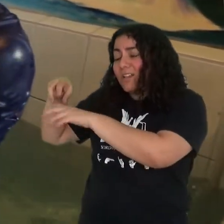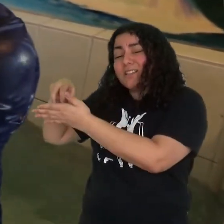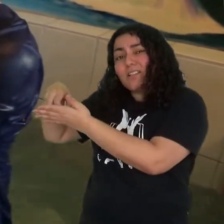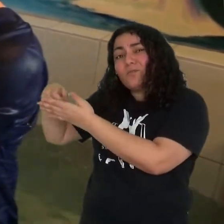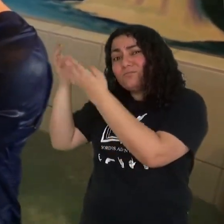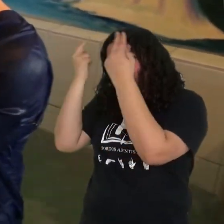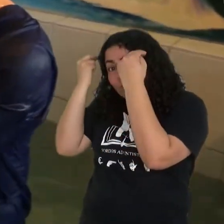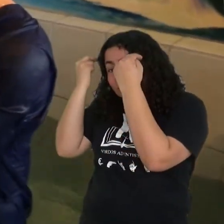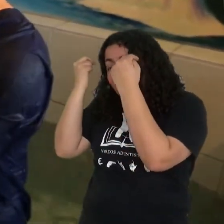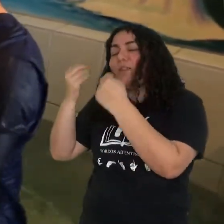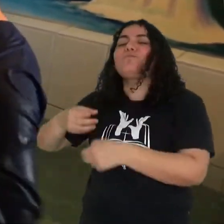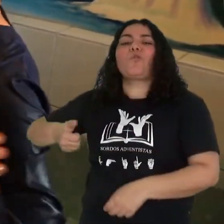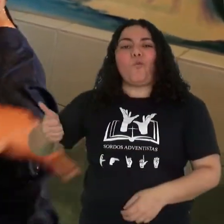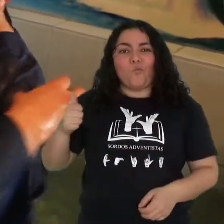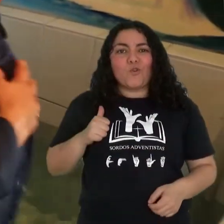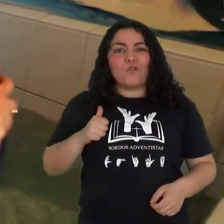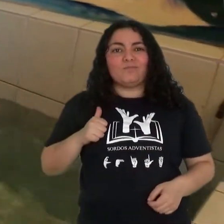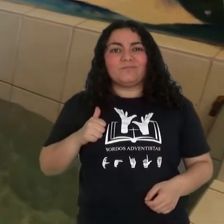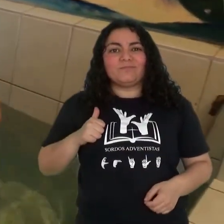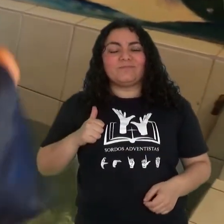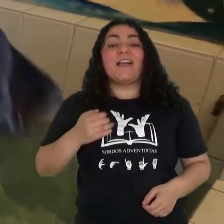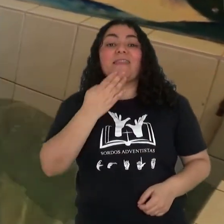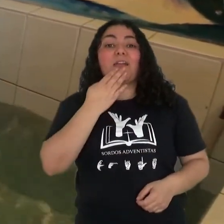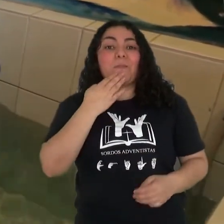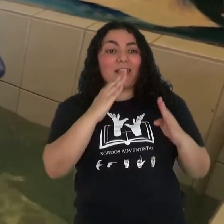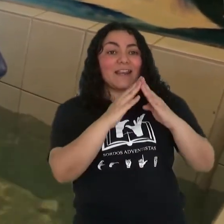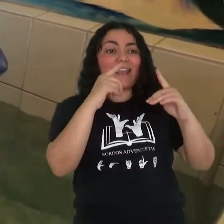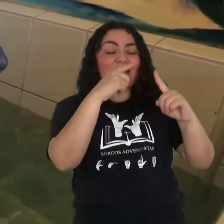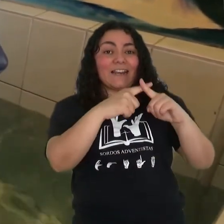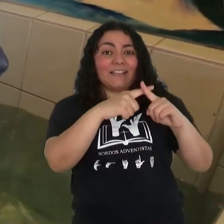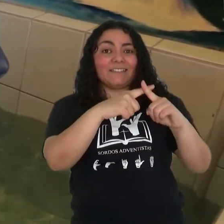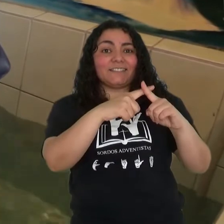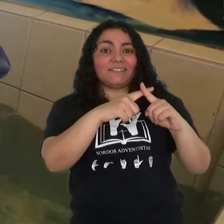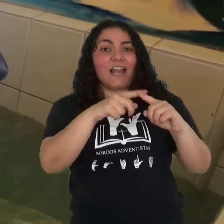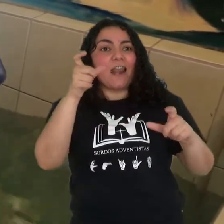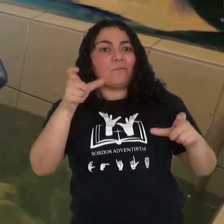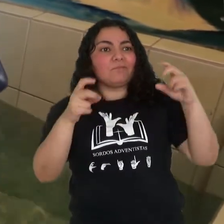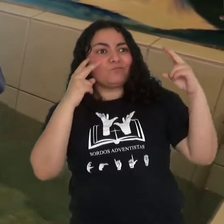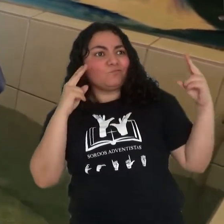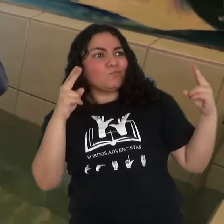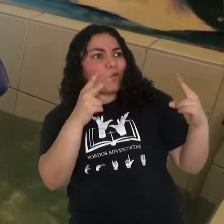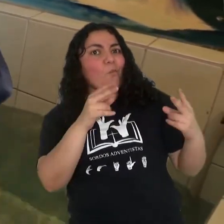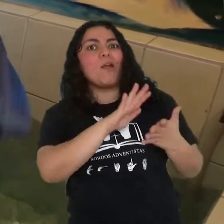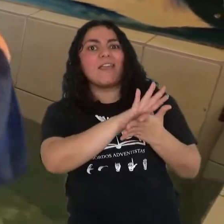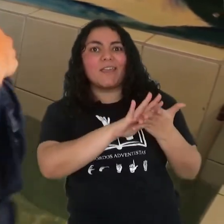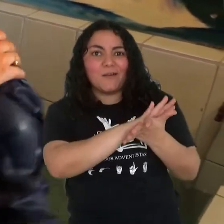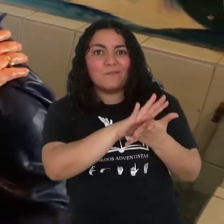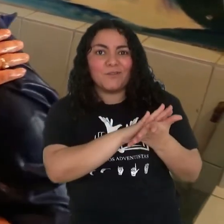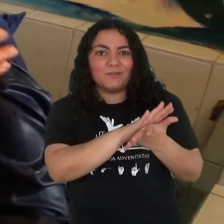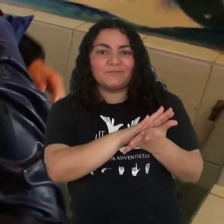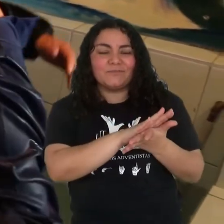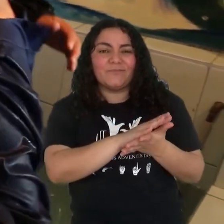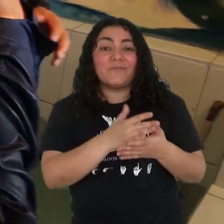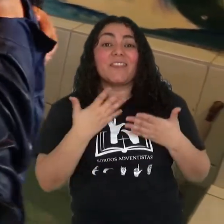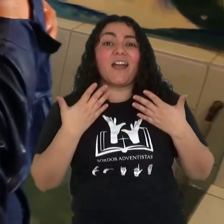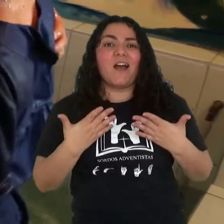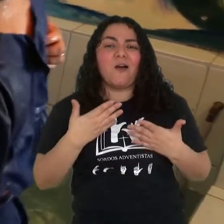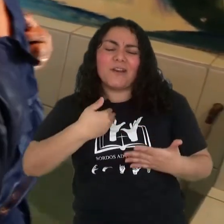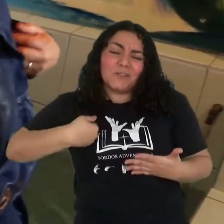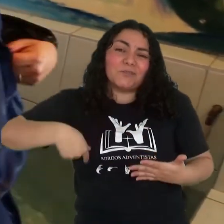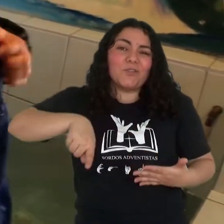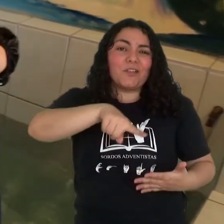un ejemplo de fidelidad dentro de la Iglesia y por su decisión nuestra familia hoy pertenece a la Iglesia